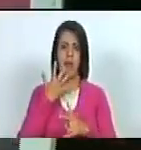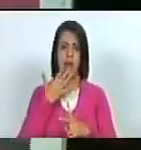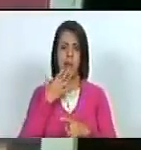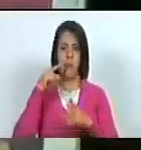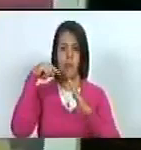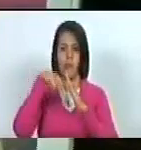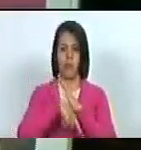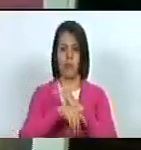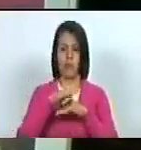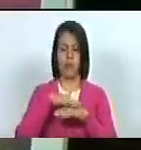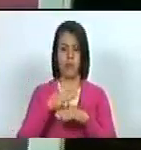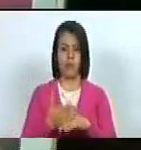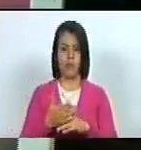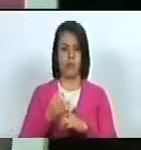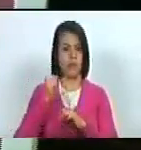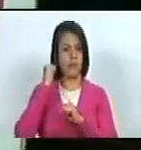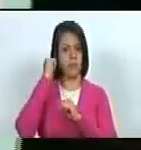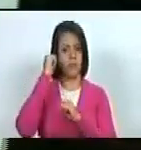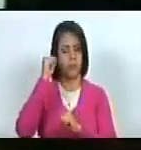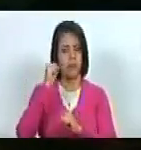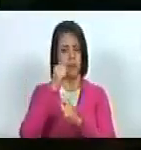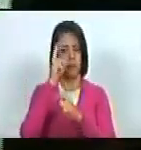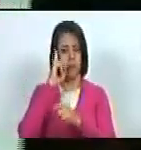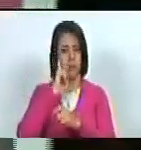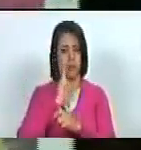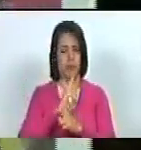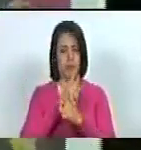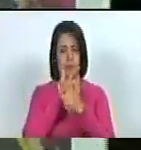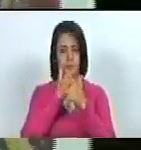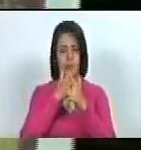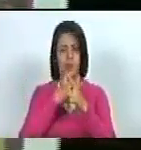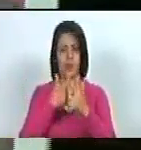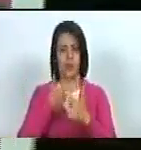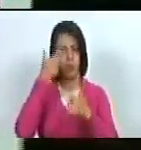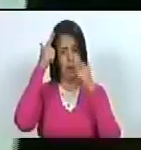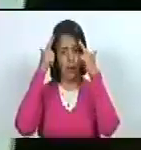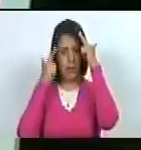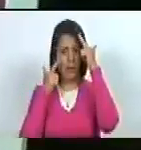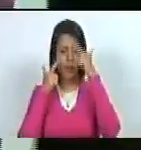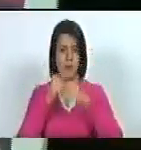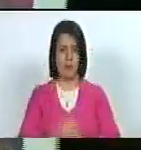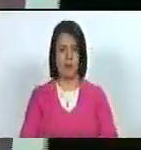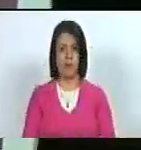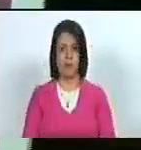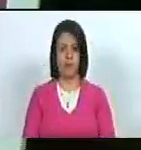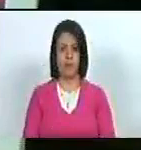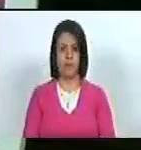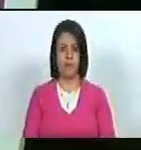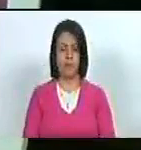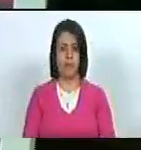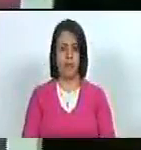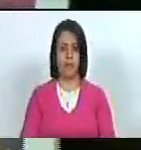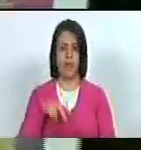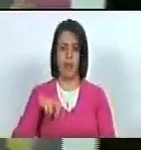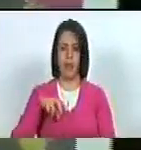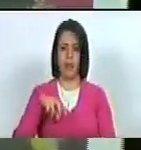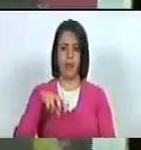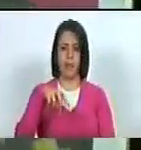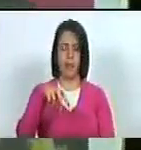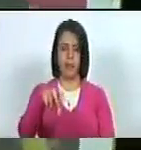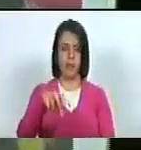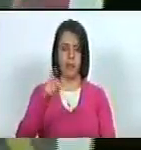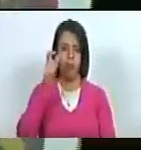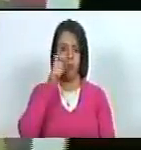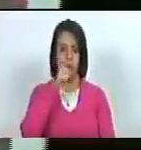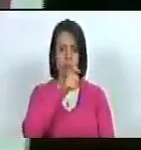profundamente patriota bolivariano y chavista quien no solo se dedicaba a caminar por estos